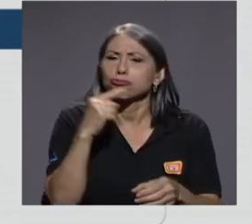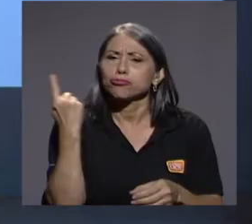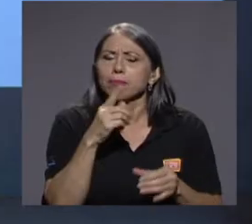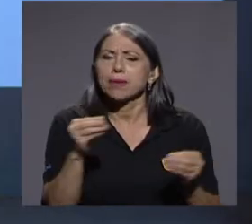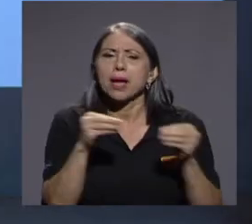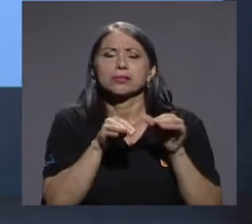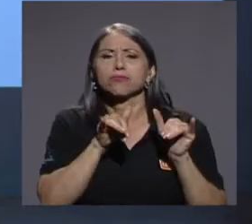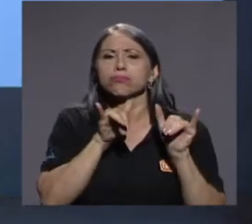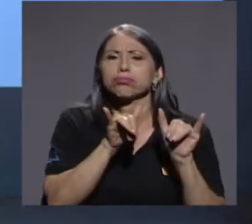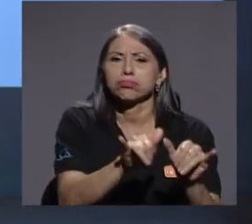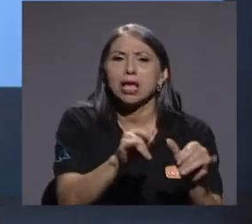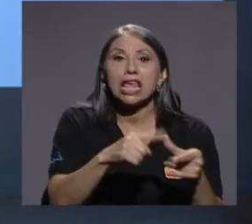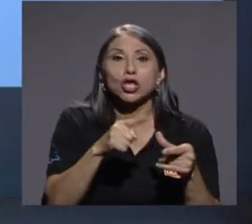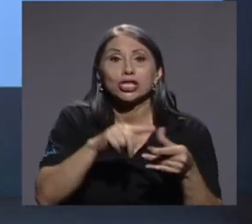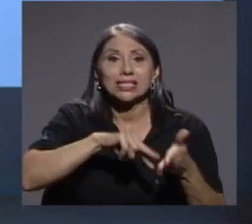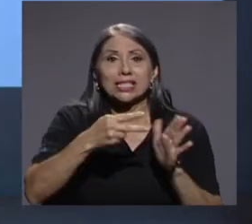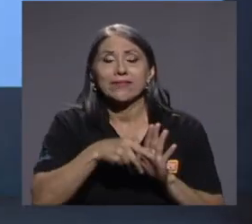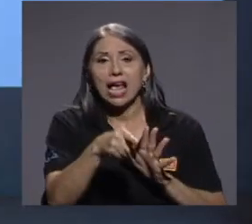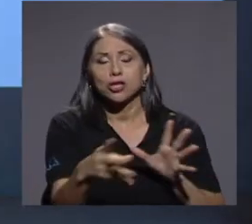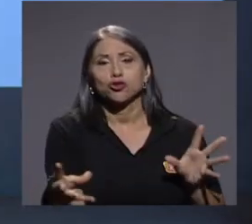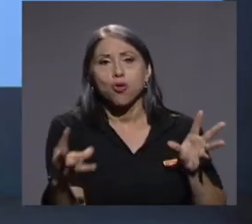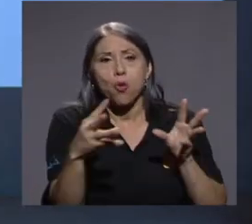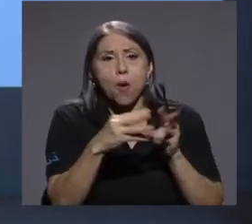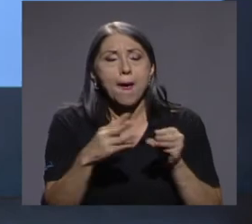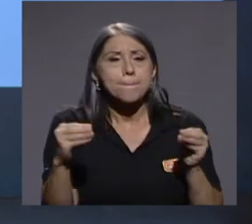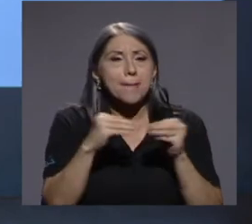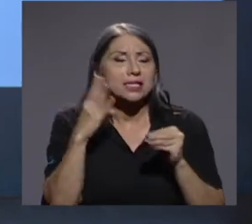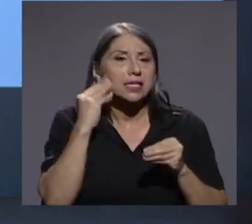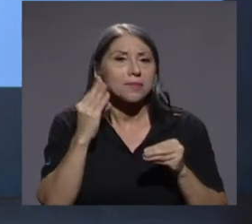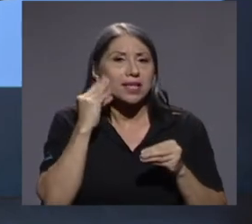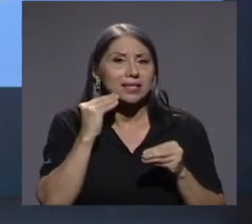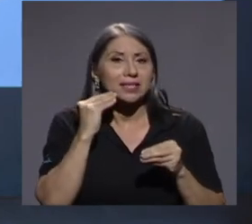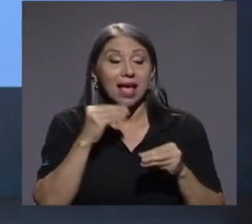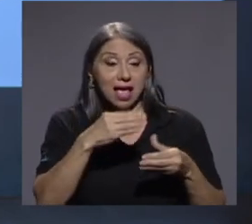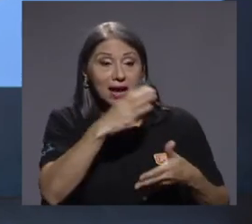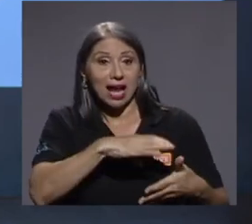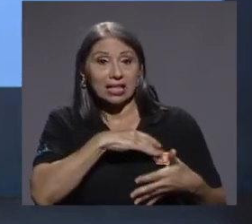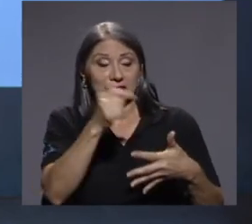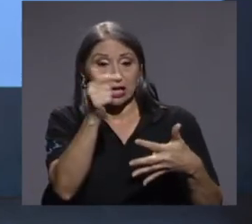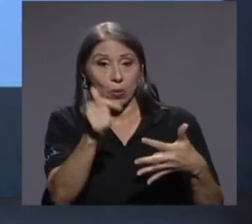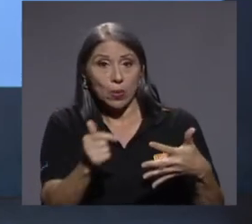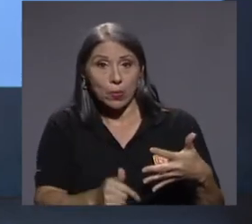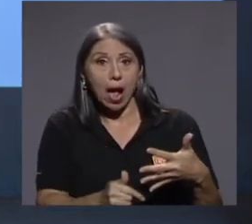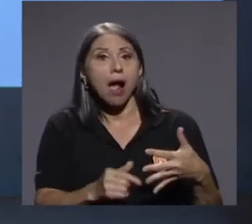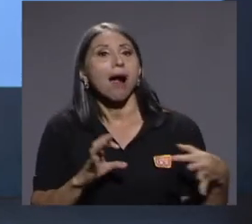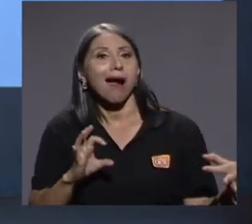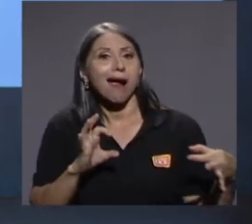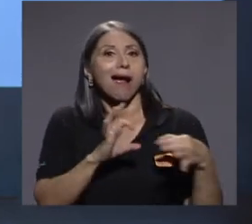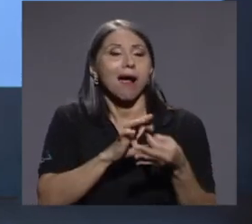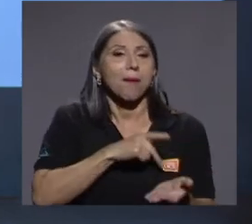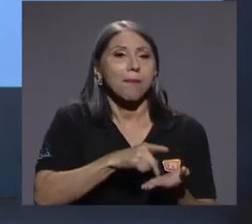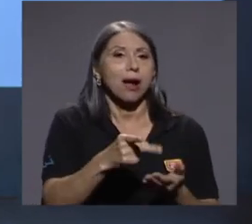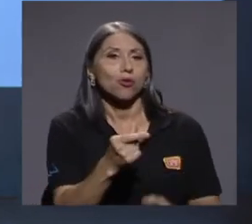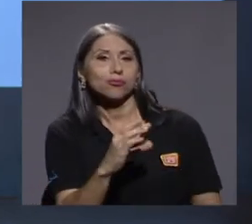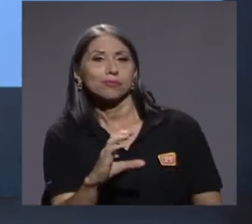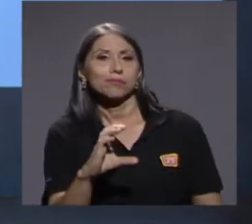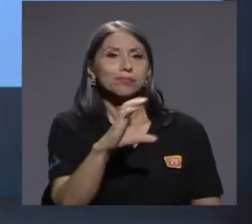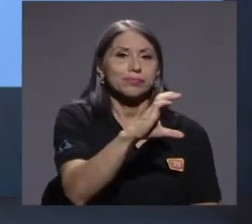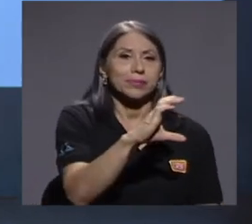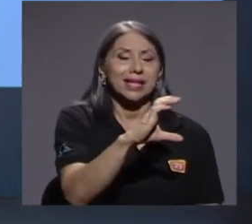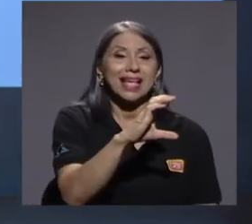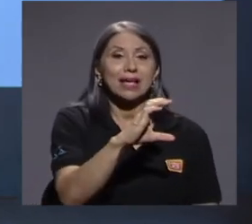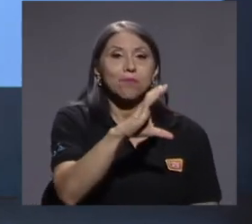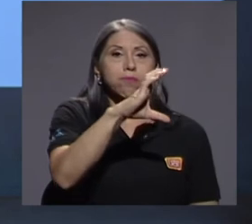laboral. Todas estas características se asocian con una remuneración mayor. Si las mujeres lograsen tener esas mismas